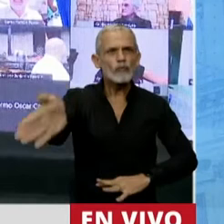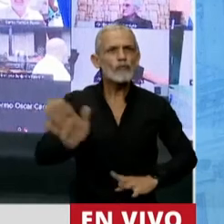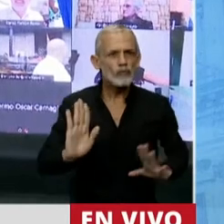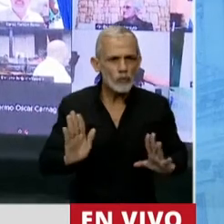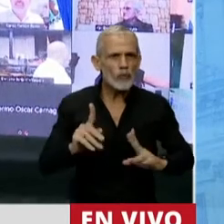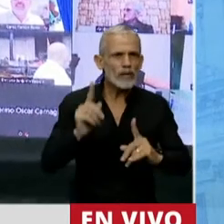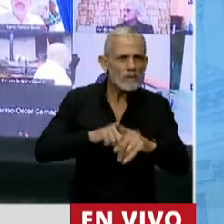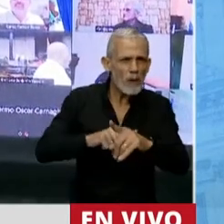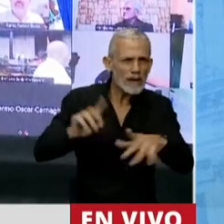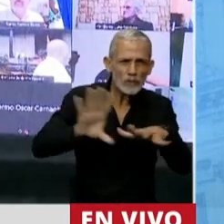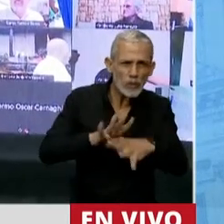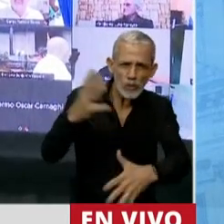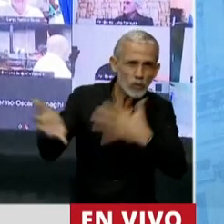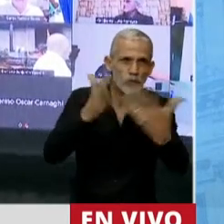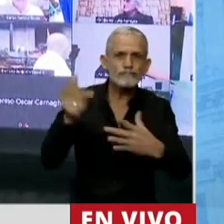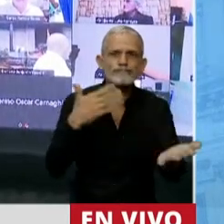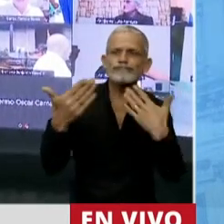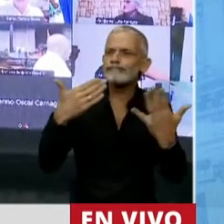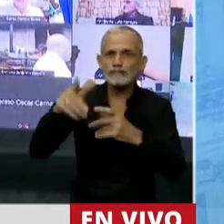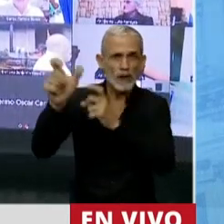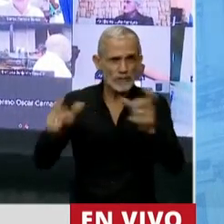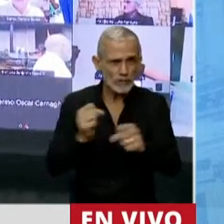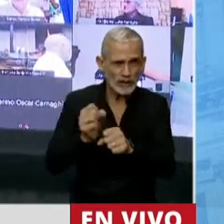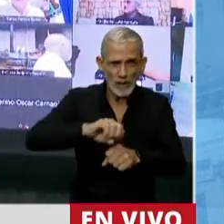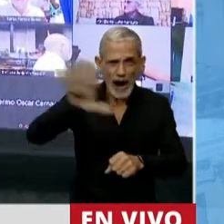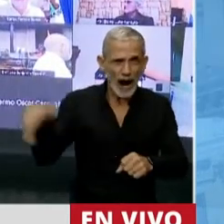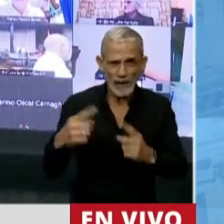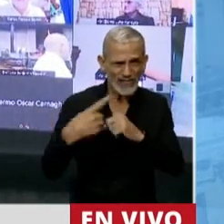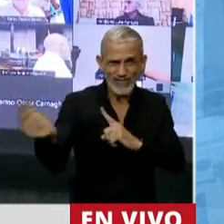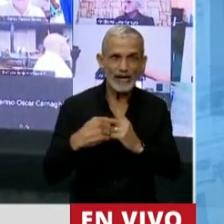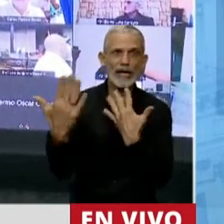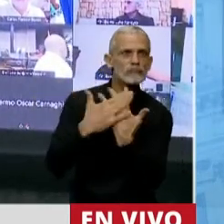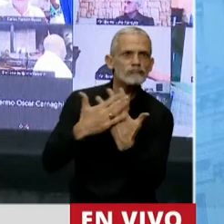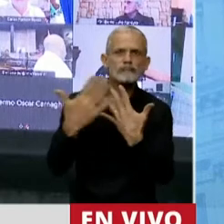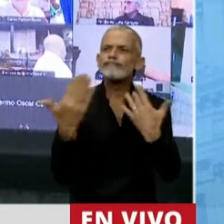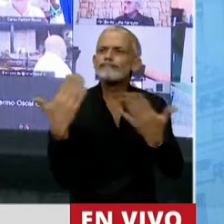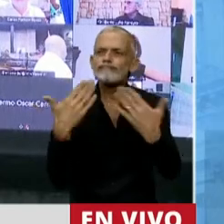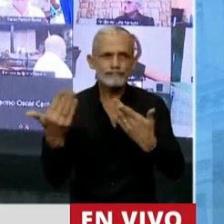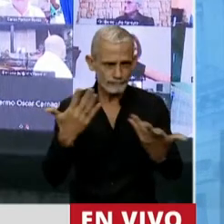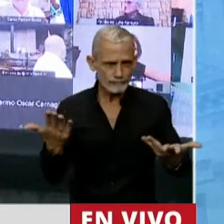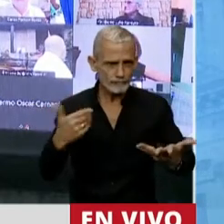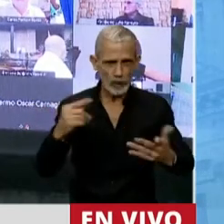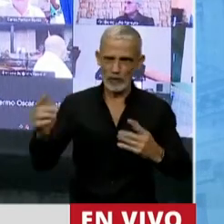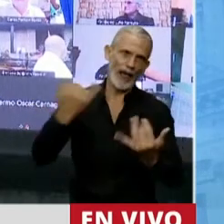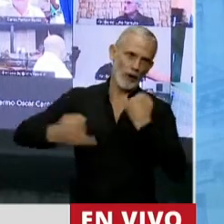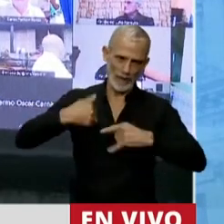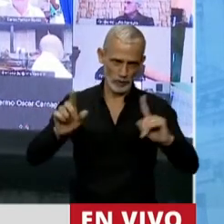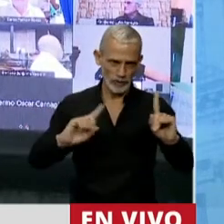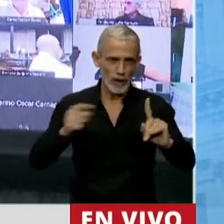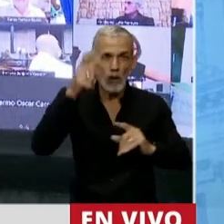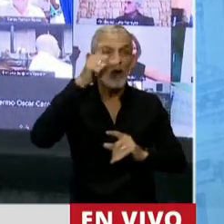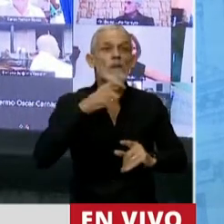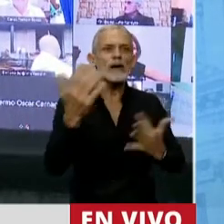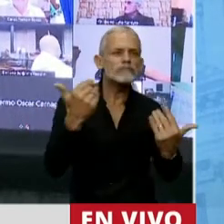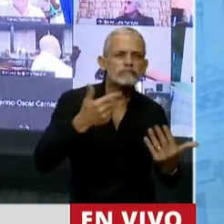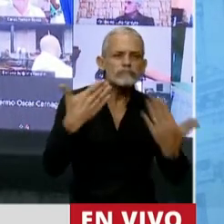momento de los incendios. Hablé con los productores de primera mano, estuve cara a cara con ellos. Hablé con los bomberos y